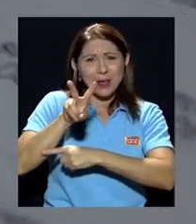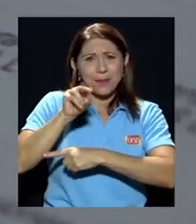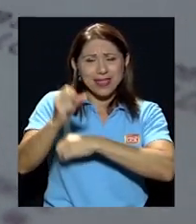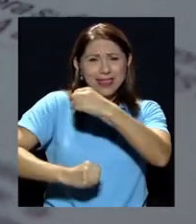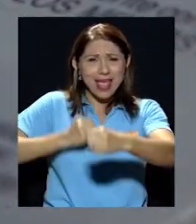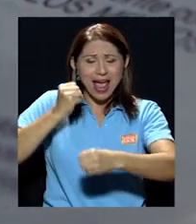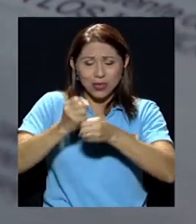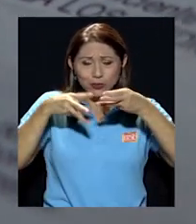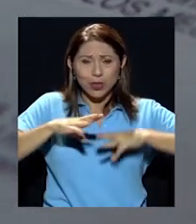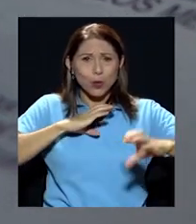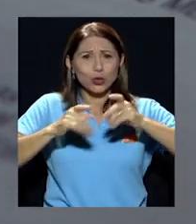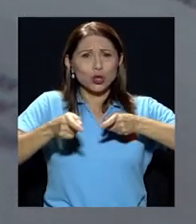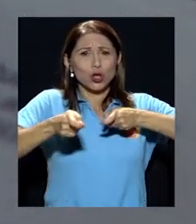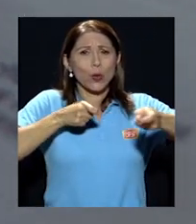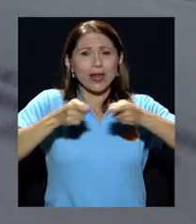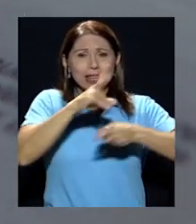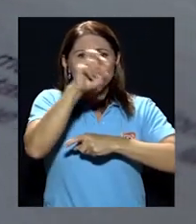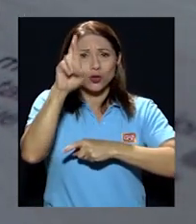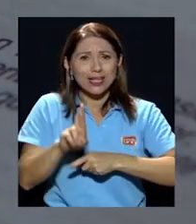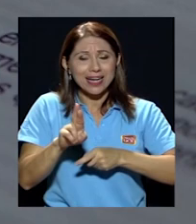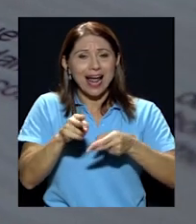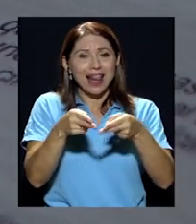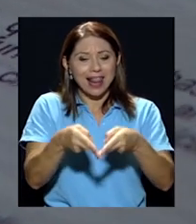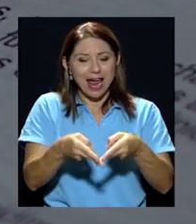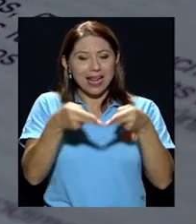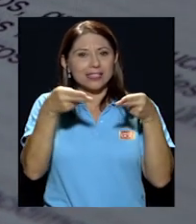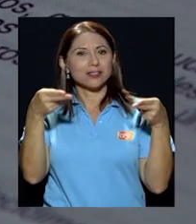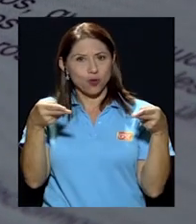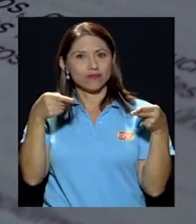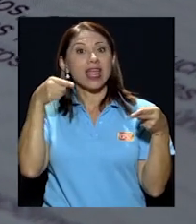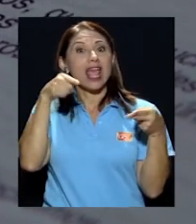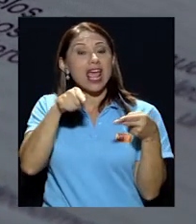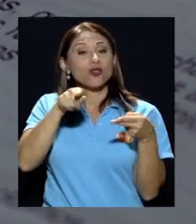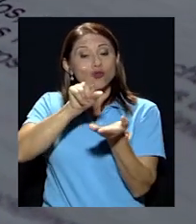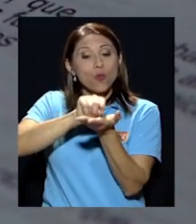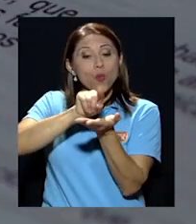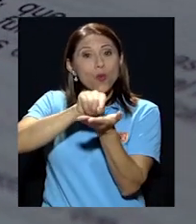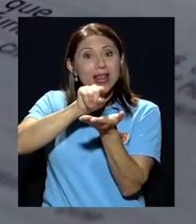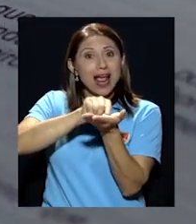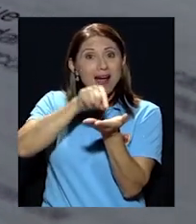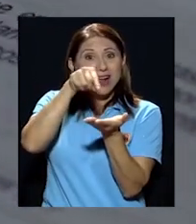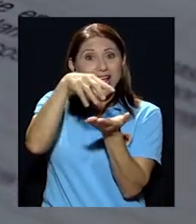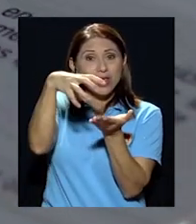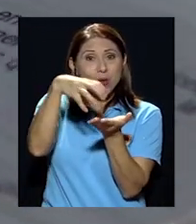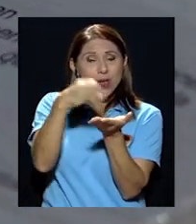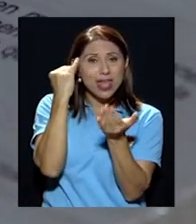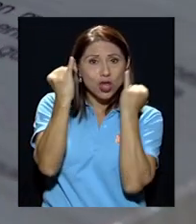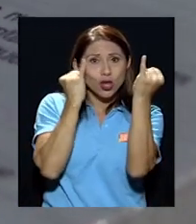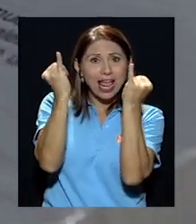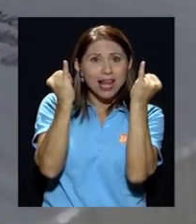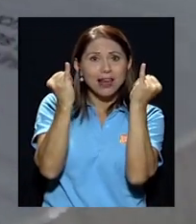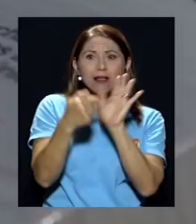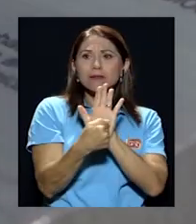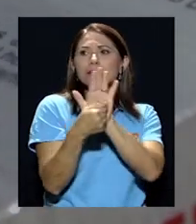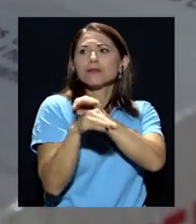Costa Rica, La Nación. Ellos publicaban un editorial y cambiaban las riendas del país.